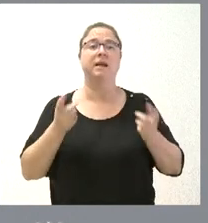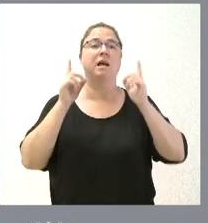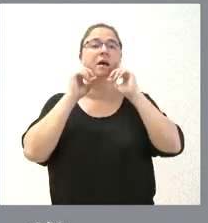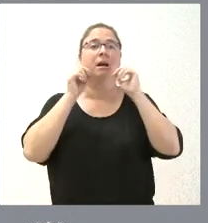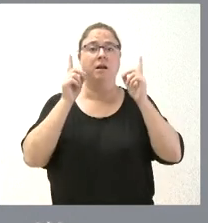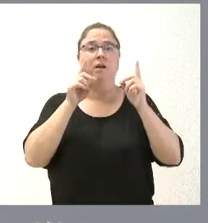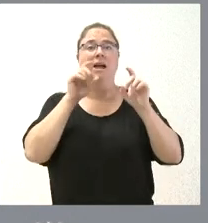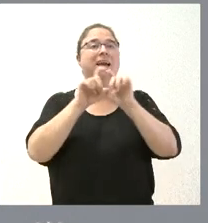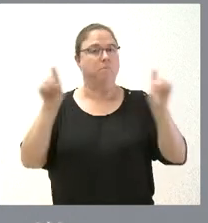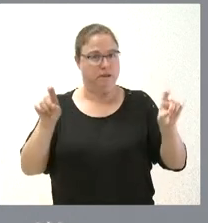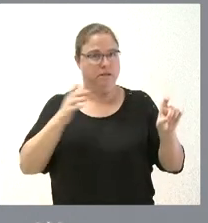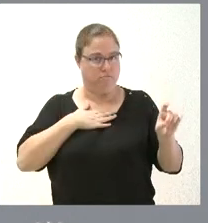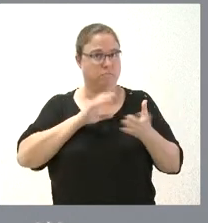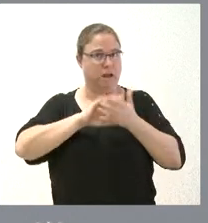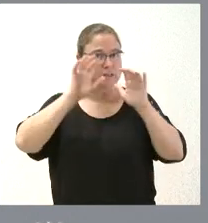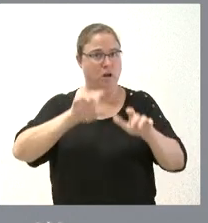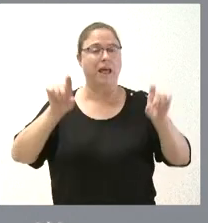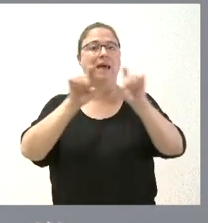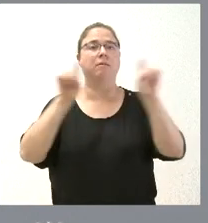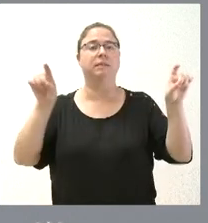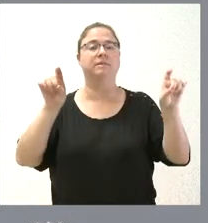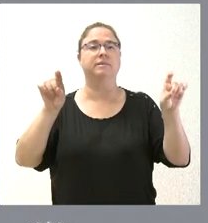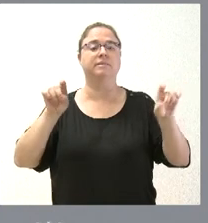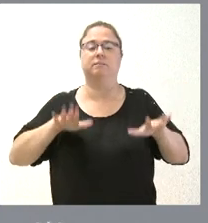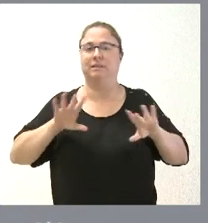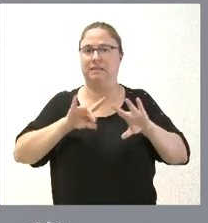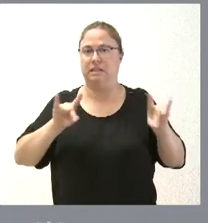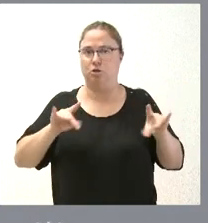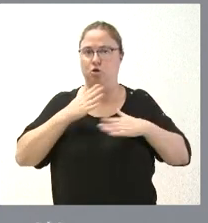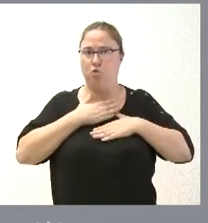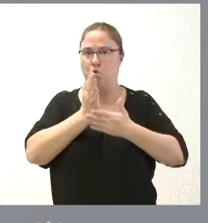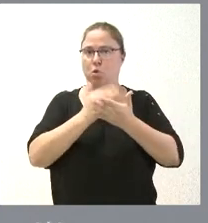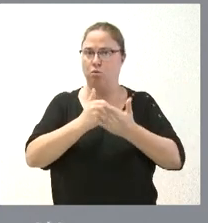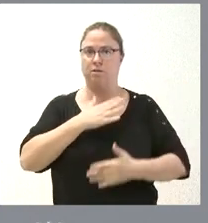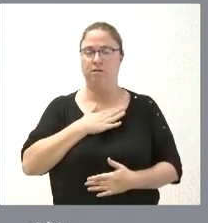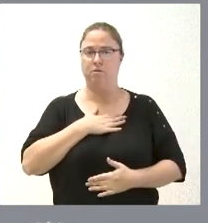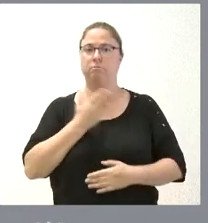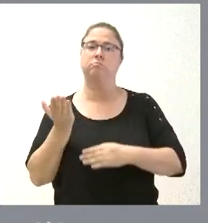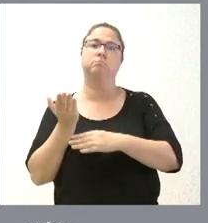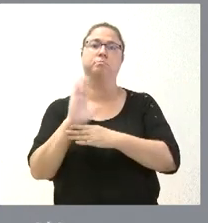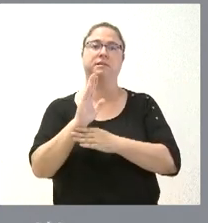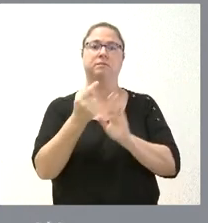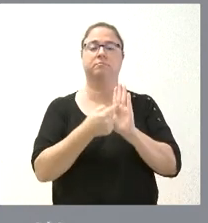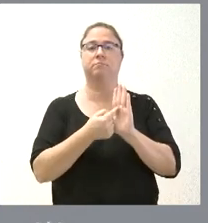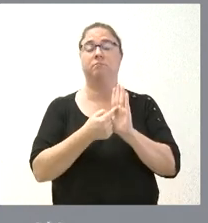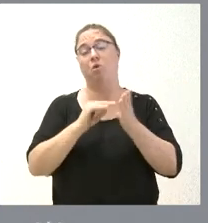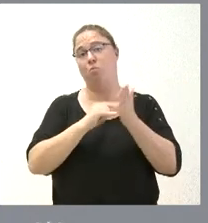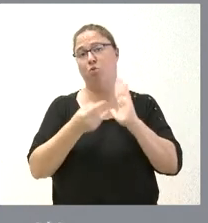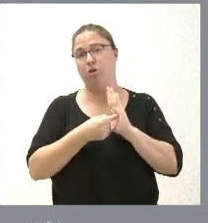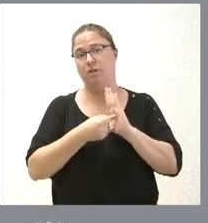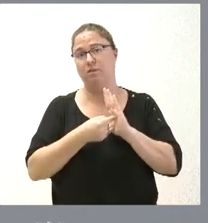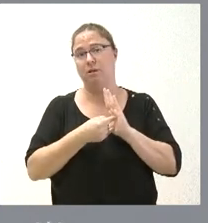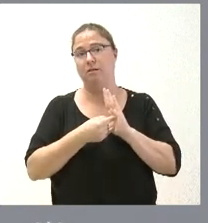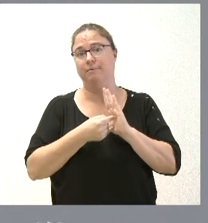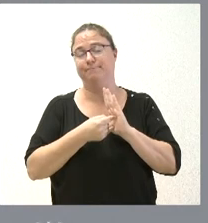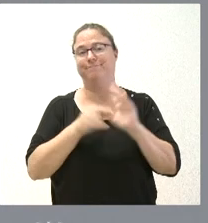hablamos de una empresa de Castilla y León, de una empresa ubicada en nuestra comunidad autorma, que presentó este proyecto bajo este